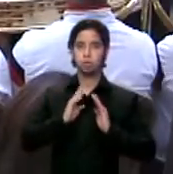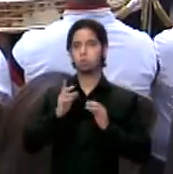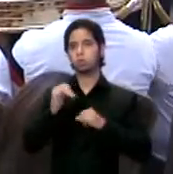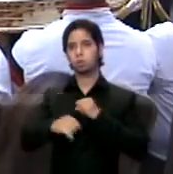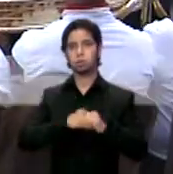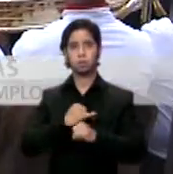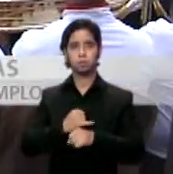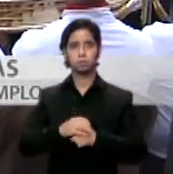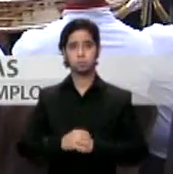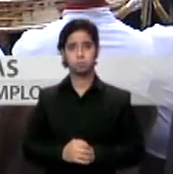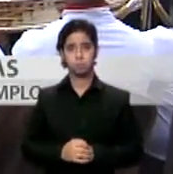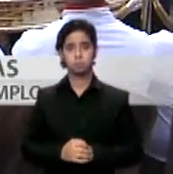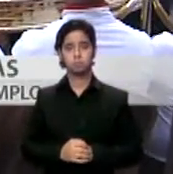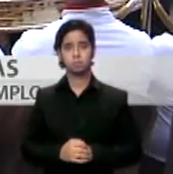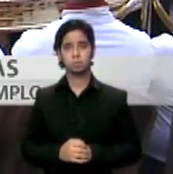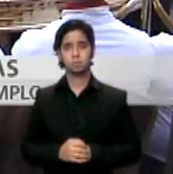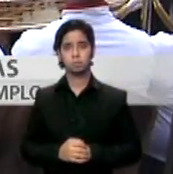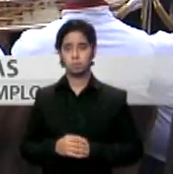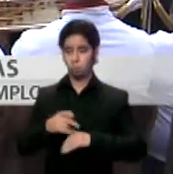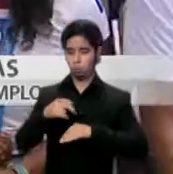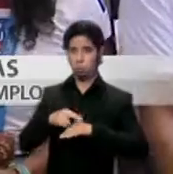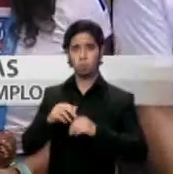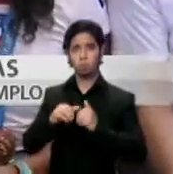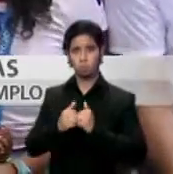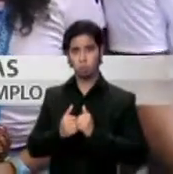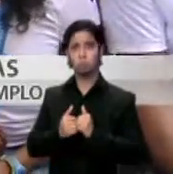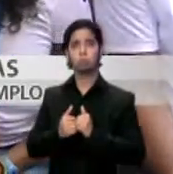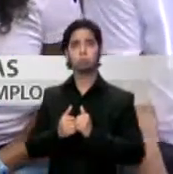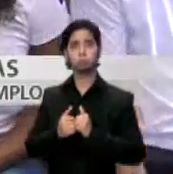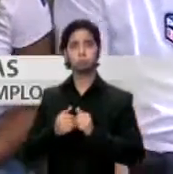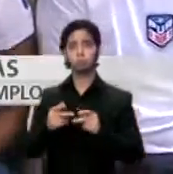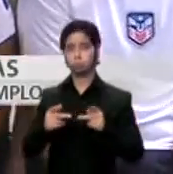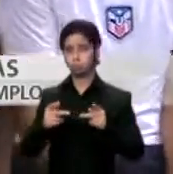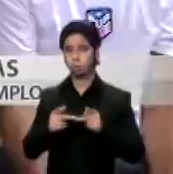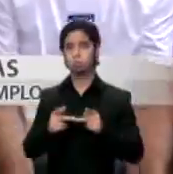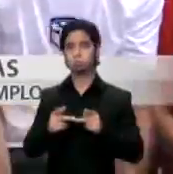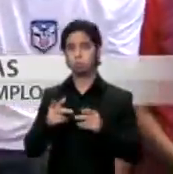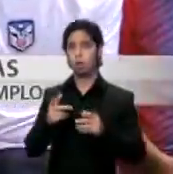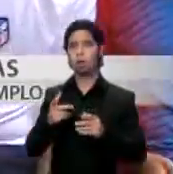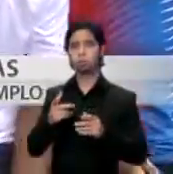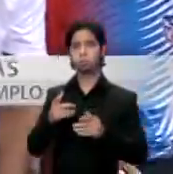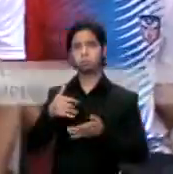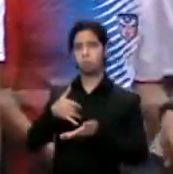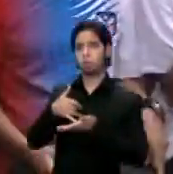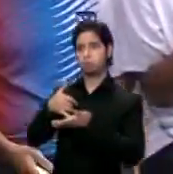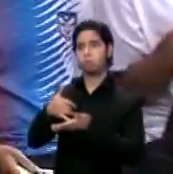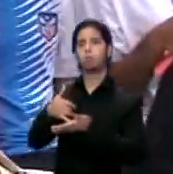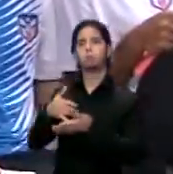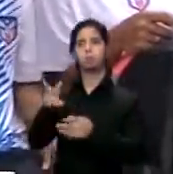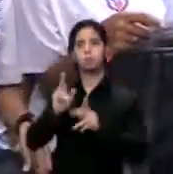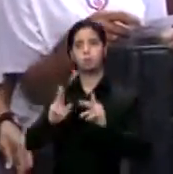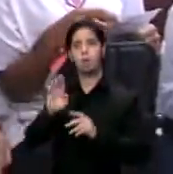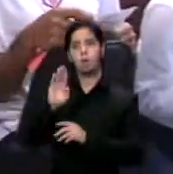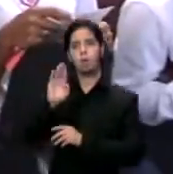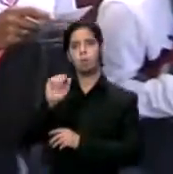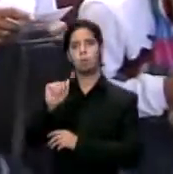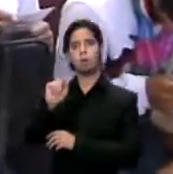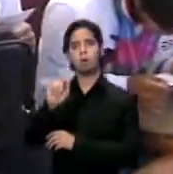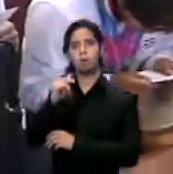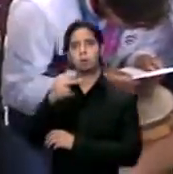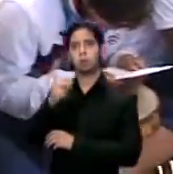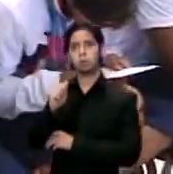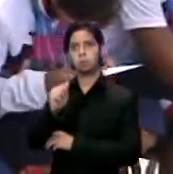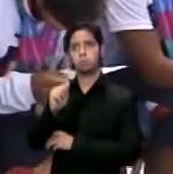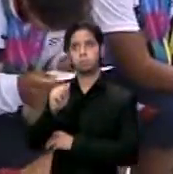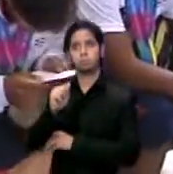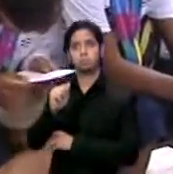En Comisión de Puerto Rico como escenario, unos 120 atletas recibieron reconocimiento por parte del presidente del Senado, Eduardo Batia, el presidente de